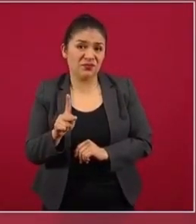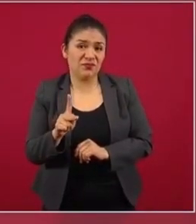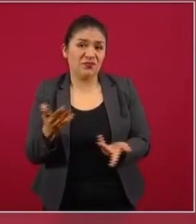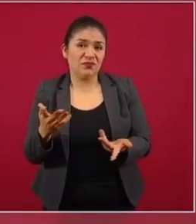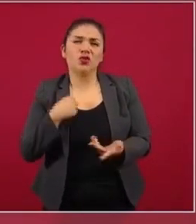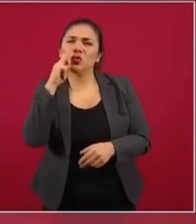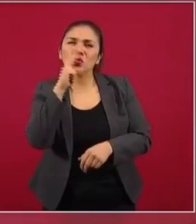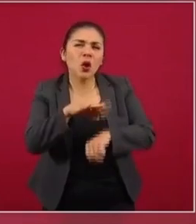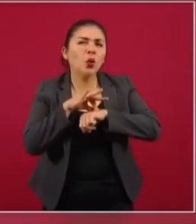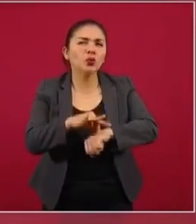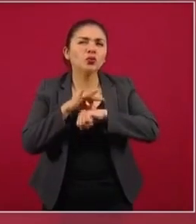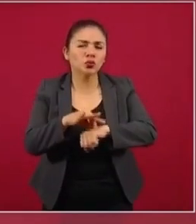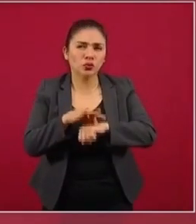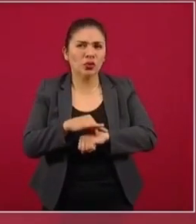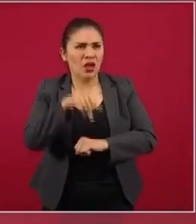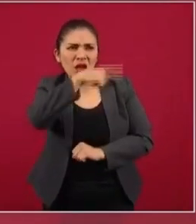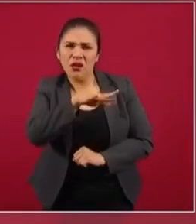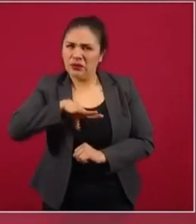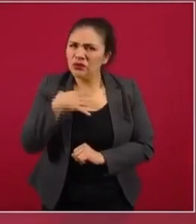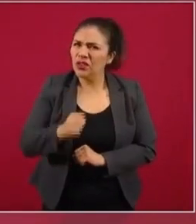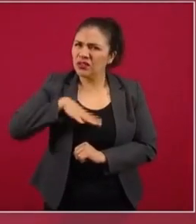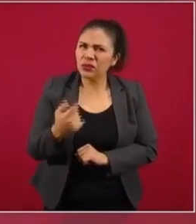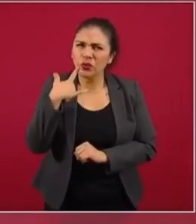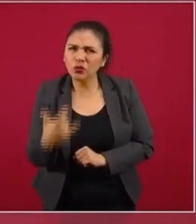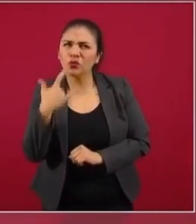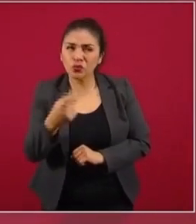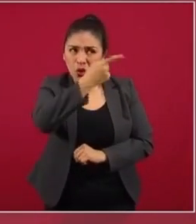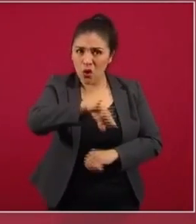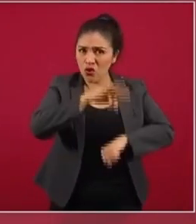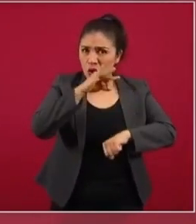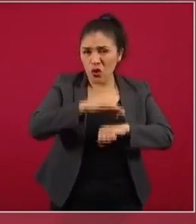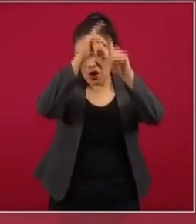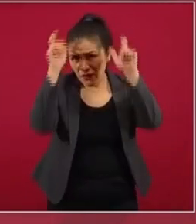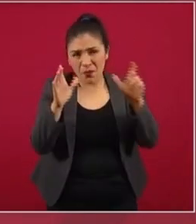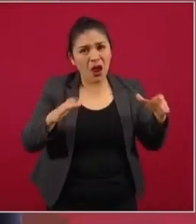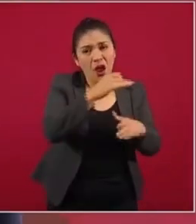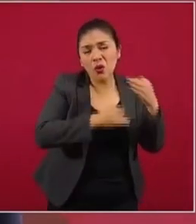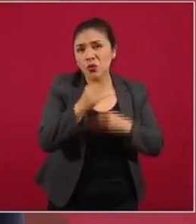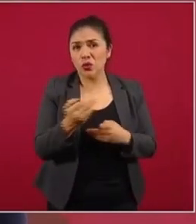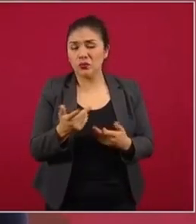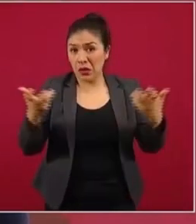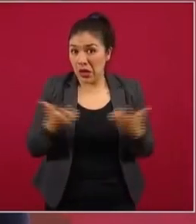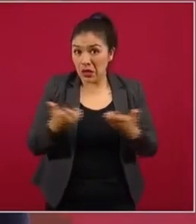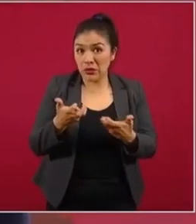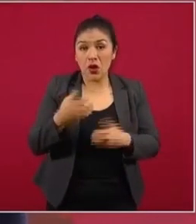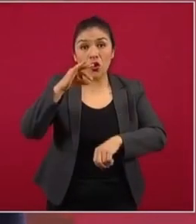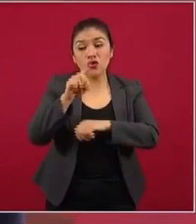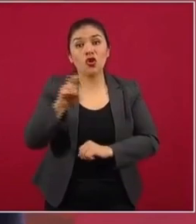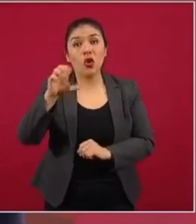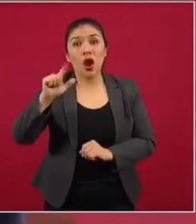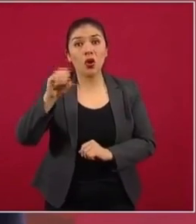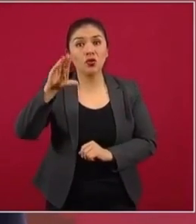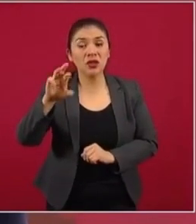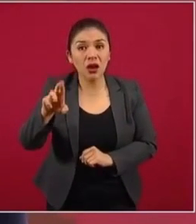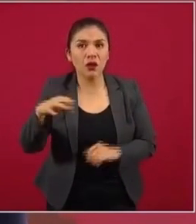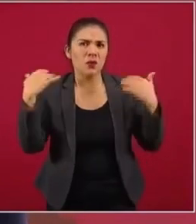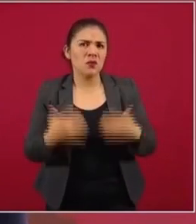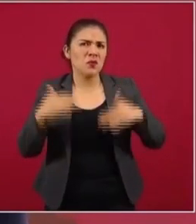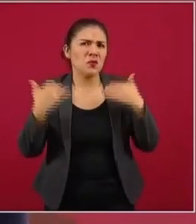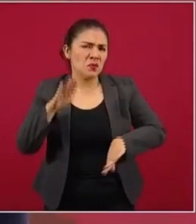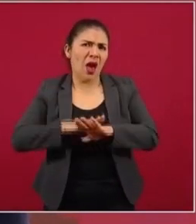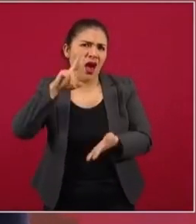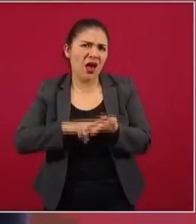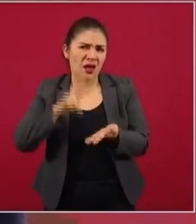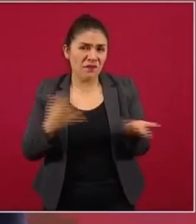me consta del esfuerzo que están haciendo los médicos, lo que hace el doctor Bercocer es excepcional,